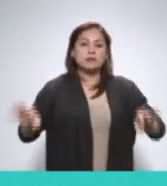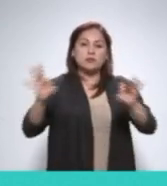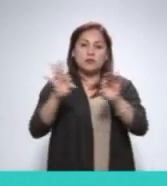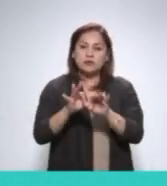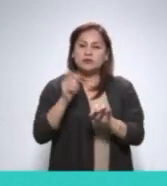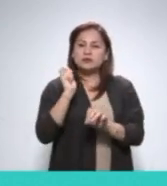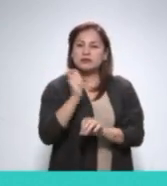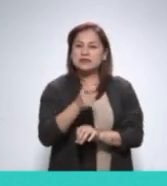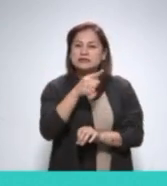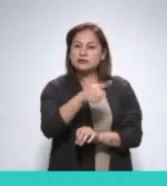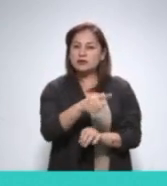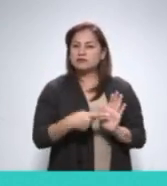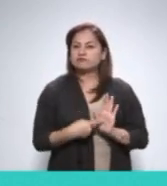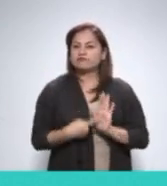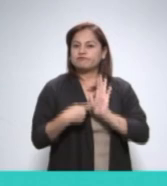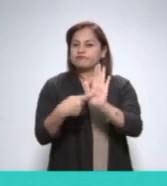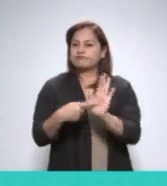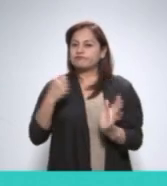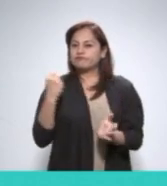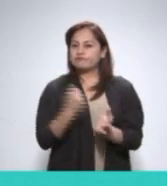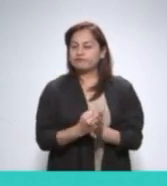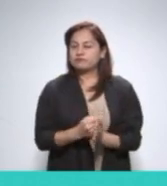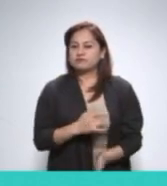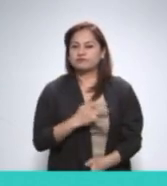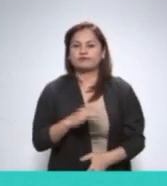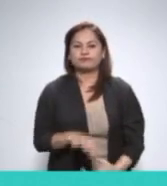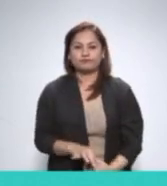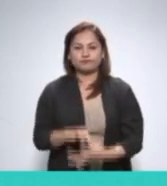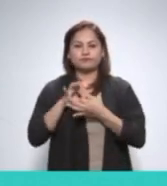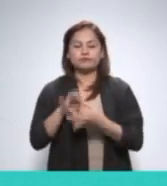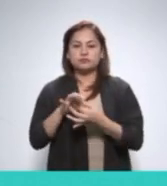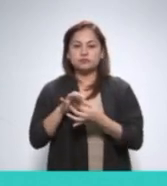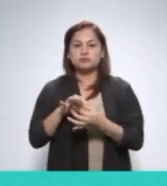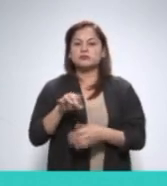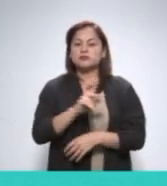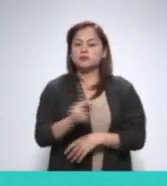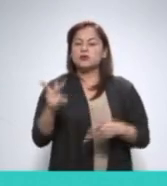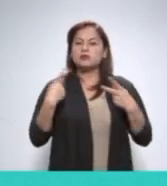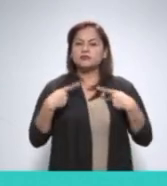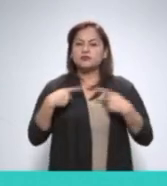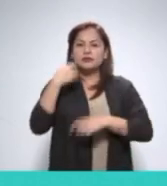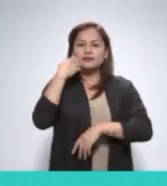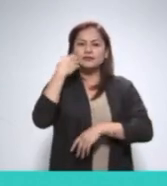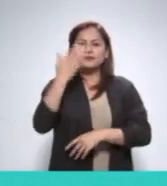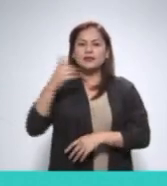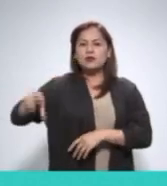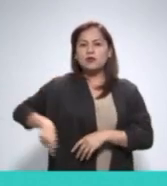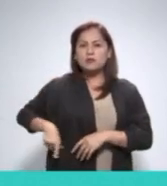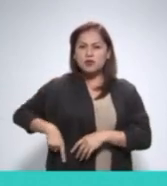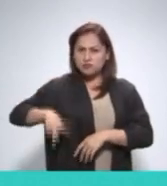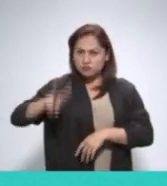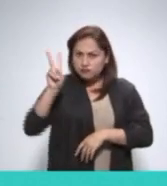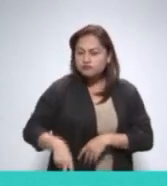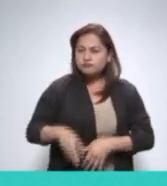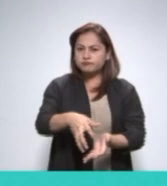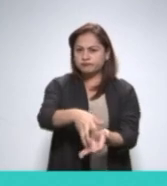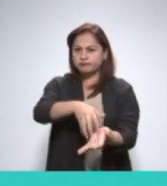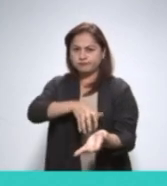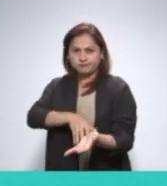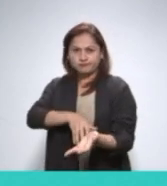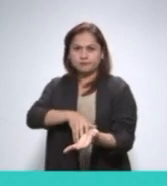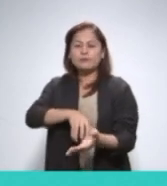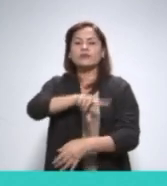significado y con un alto valor simbólico. Los ciudadanos quieren un gobierno que actúe de manera austera y que sus resultados